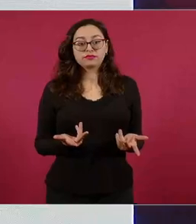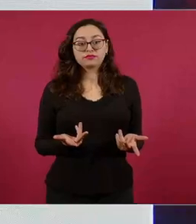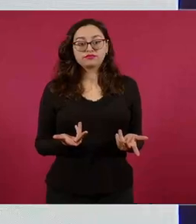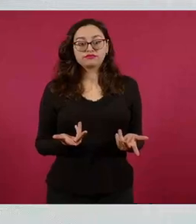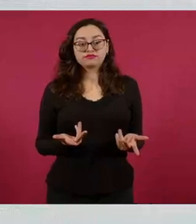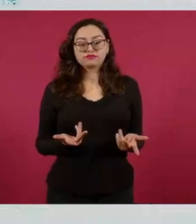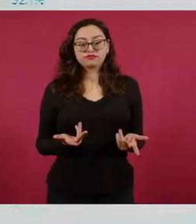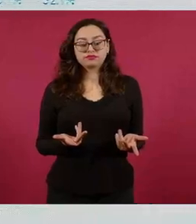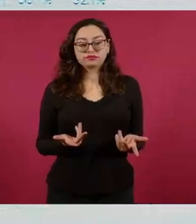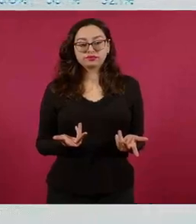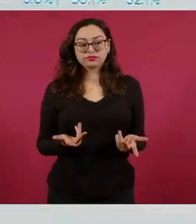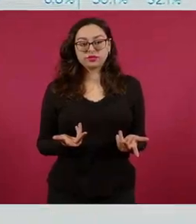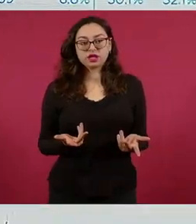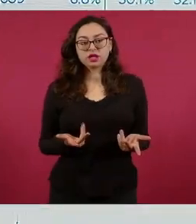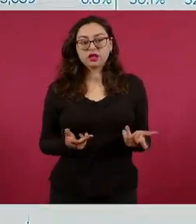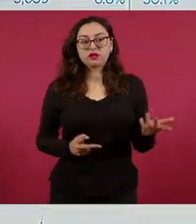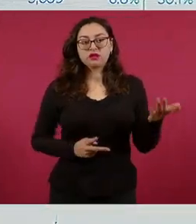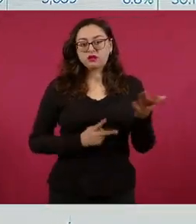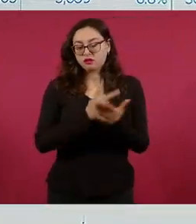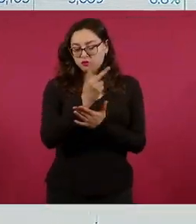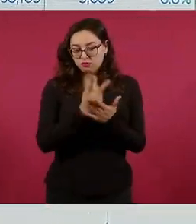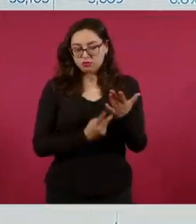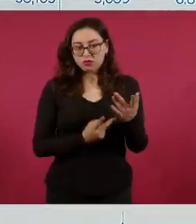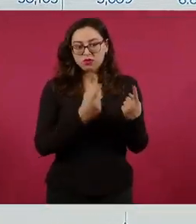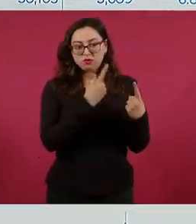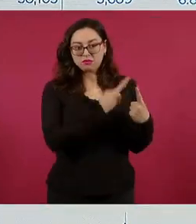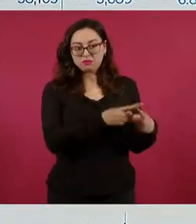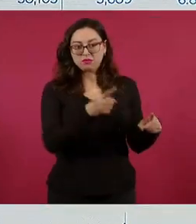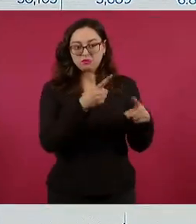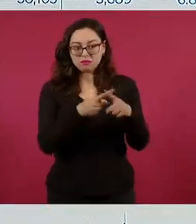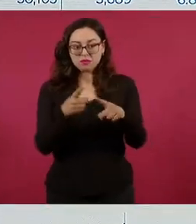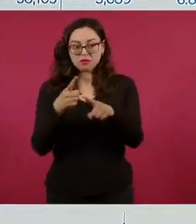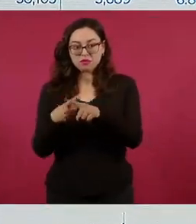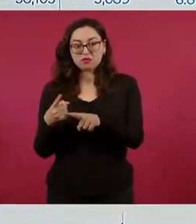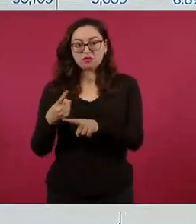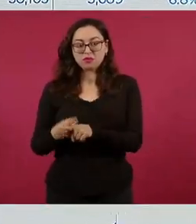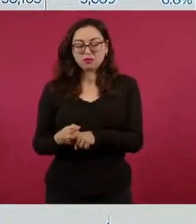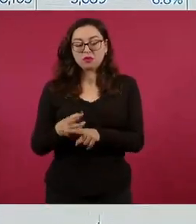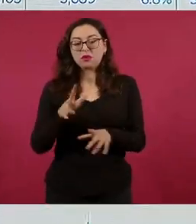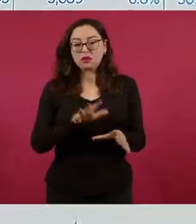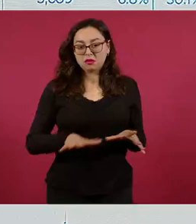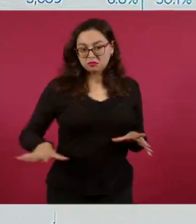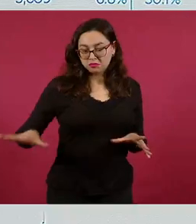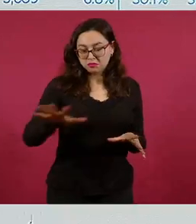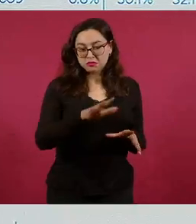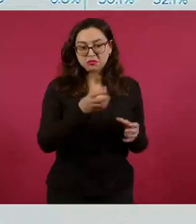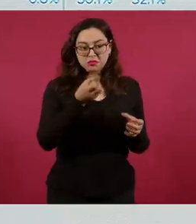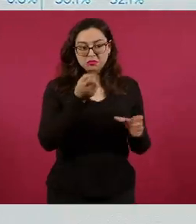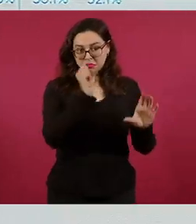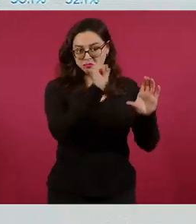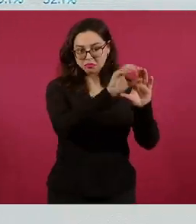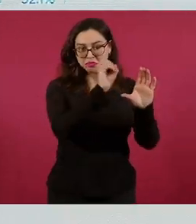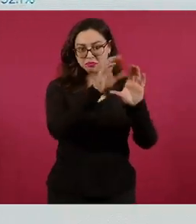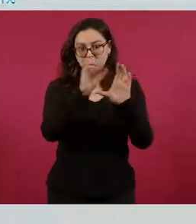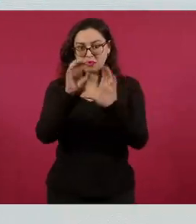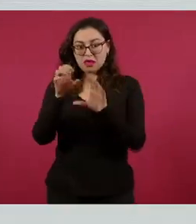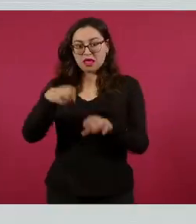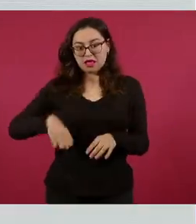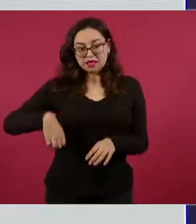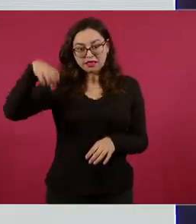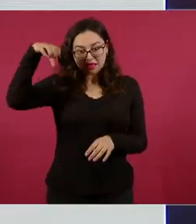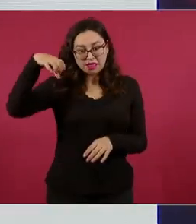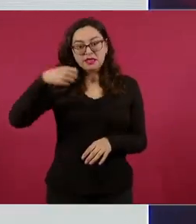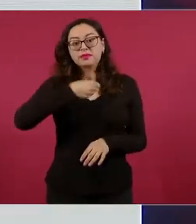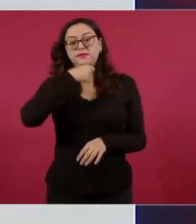que es la que tiene que ver con programas de bienestar, los prioritarios, los prioritarios, estos adultos mayores,